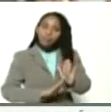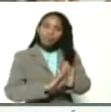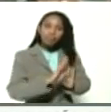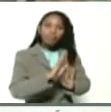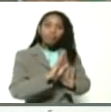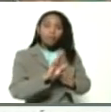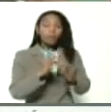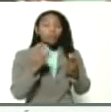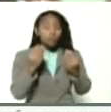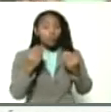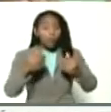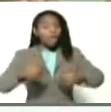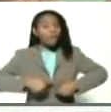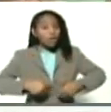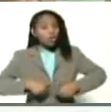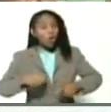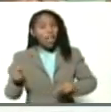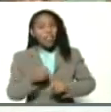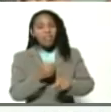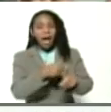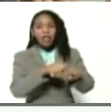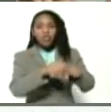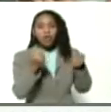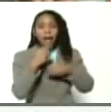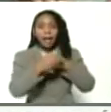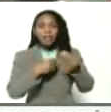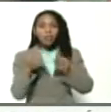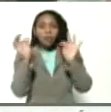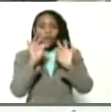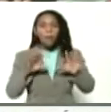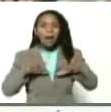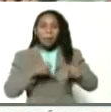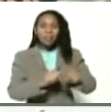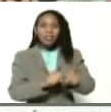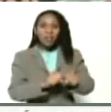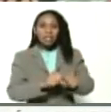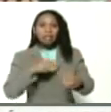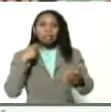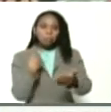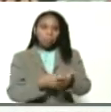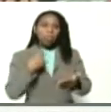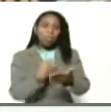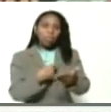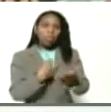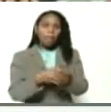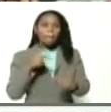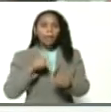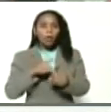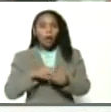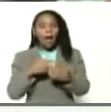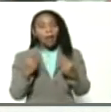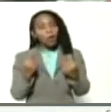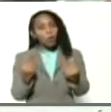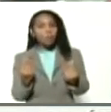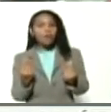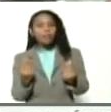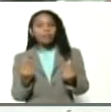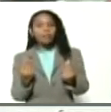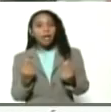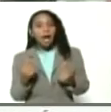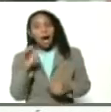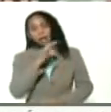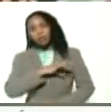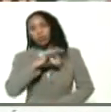el daño que le hizo el modelo capitalista dependiente, rentístico, petrolero, a la economía, a la